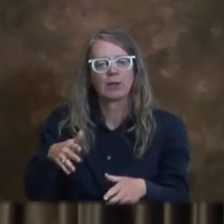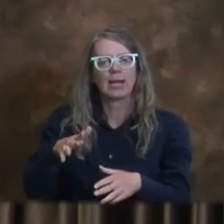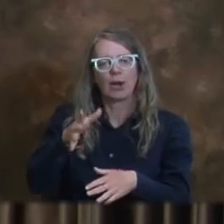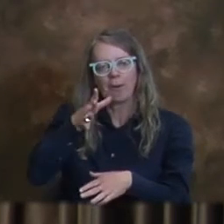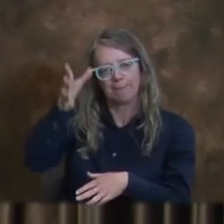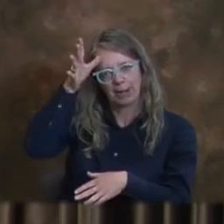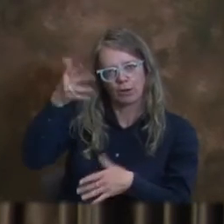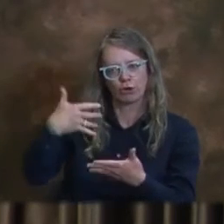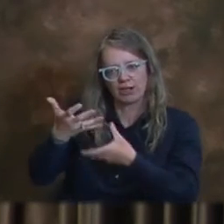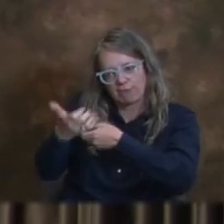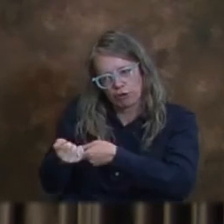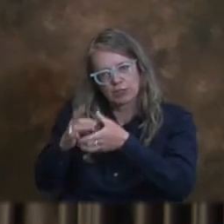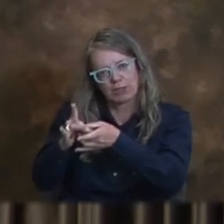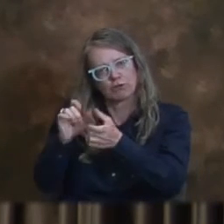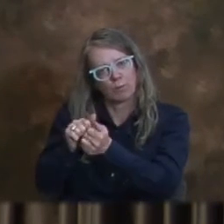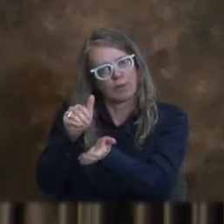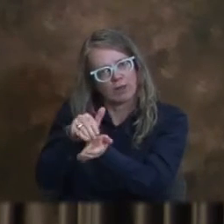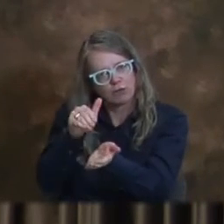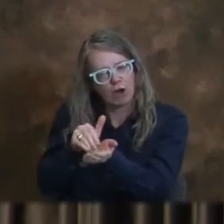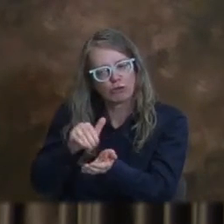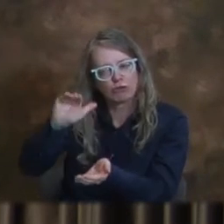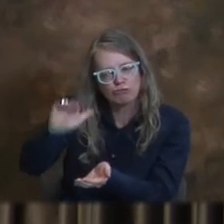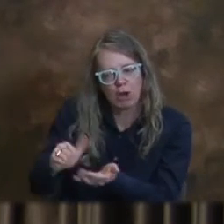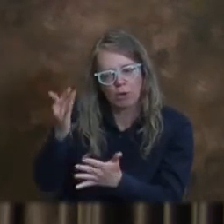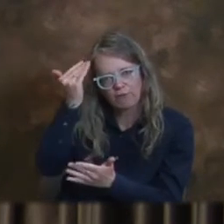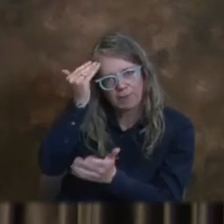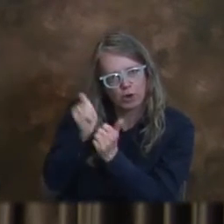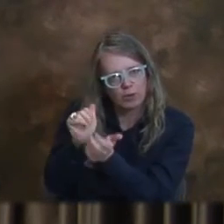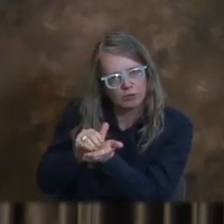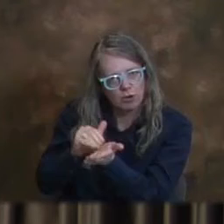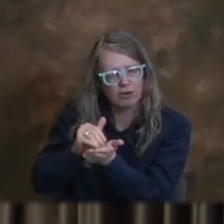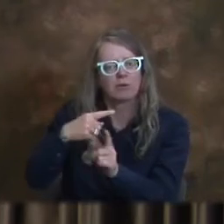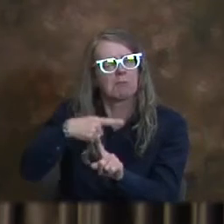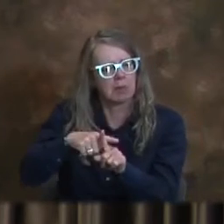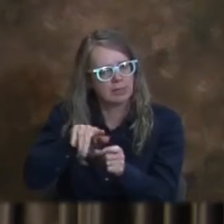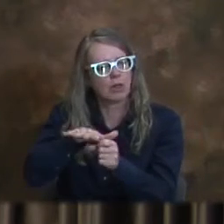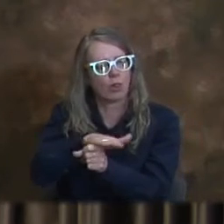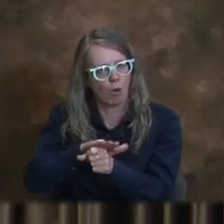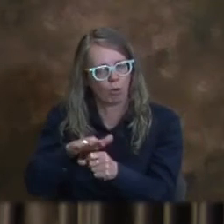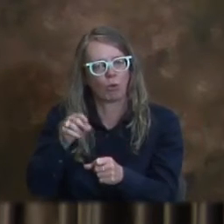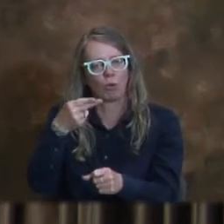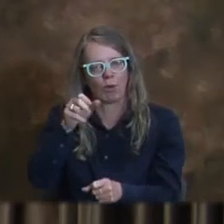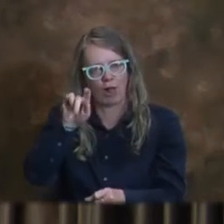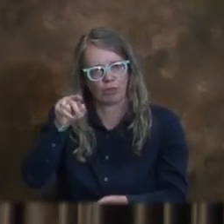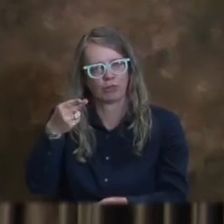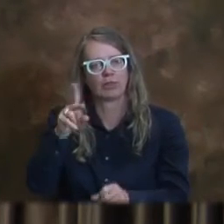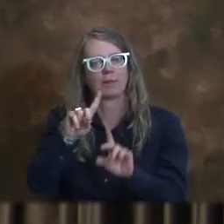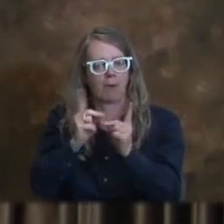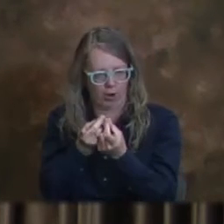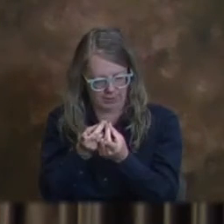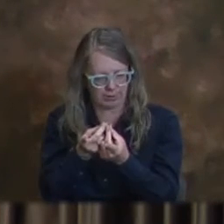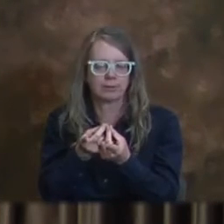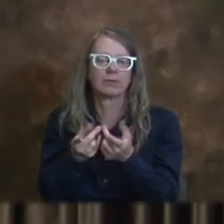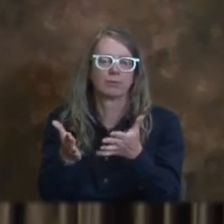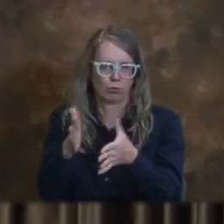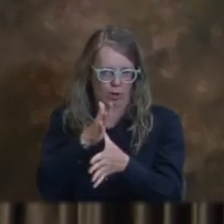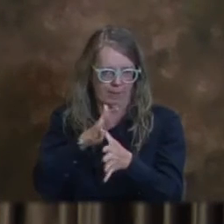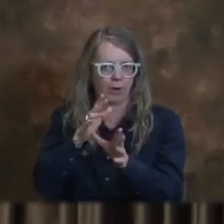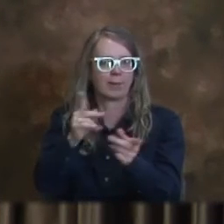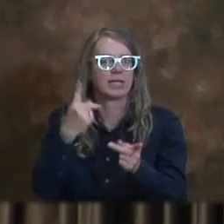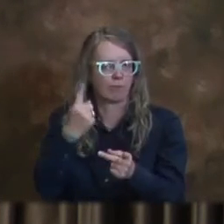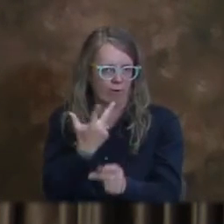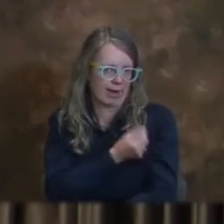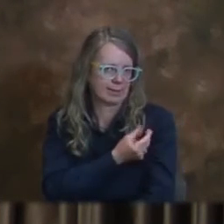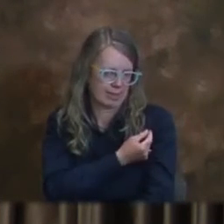confianza con su proveedor de salud, pero también los departamentos de salud va a ser un lugar para vacunas, principalmente porque